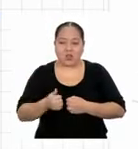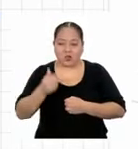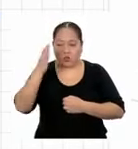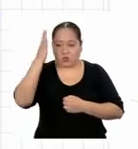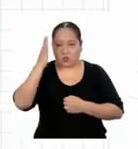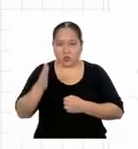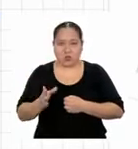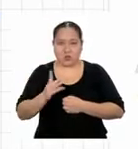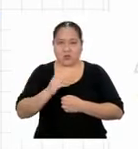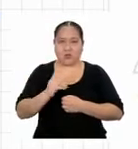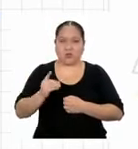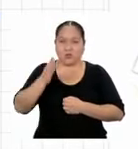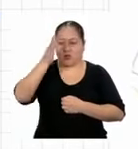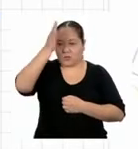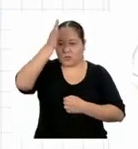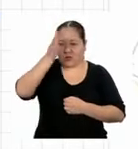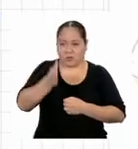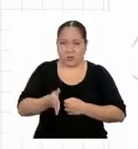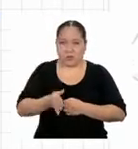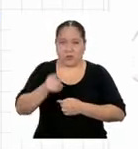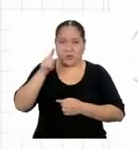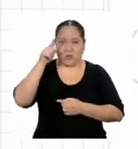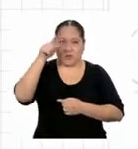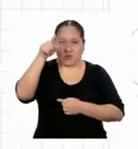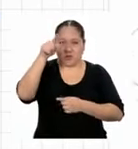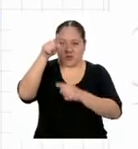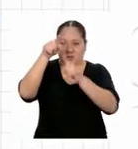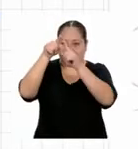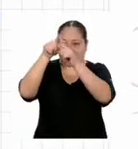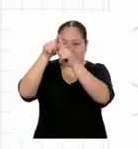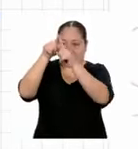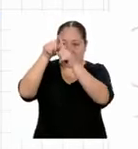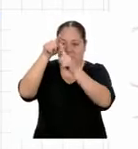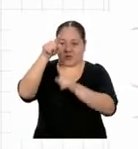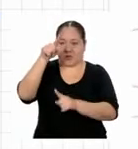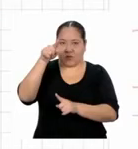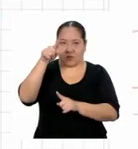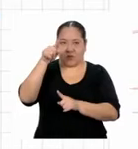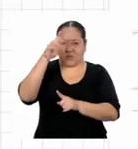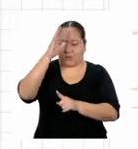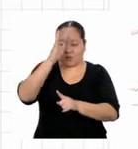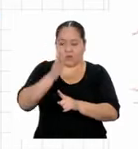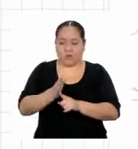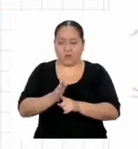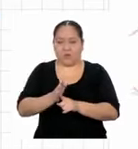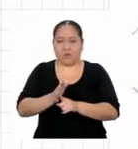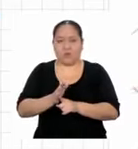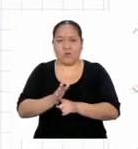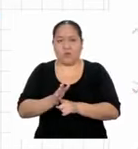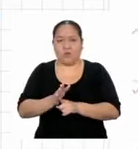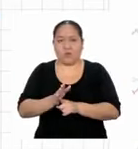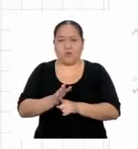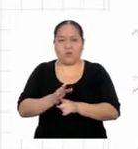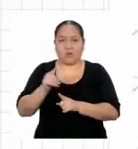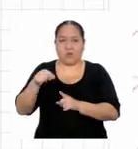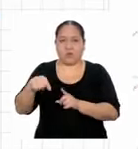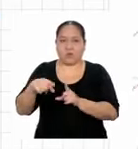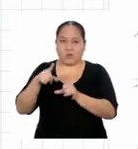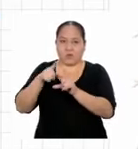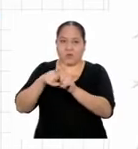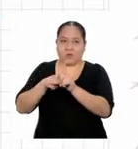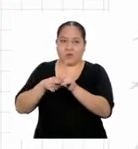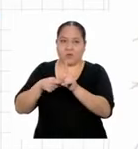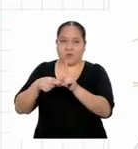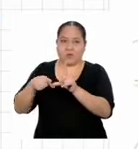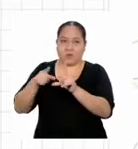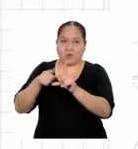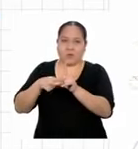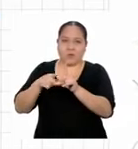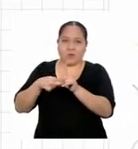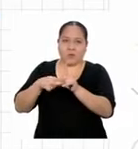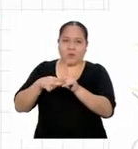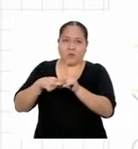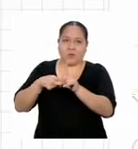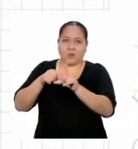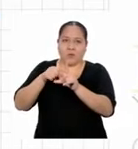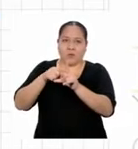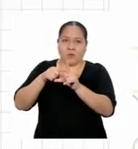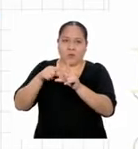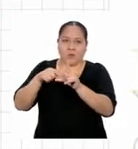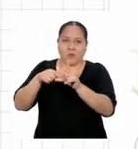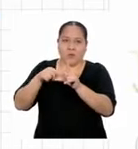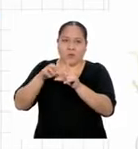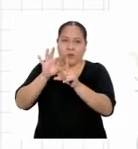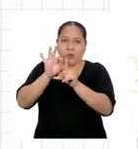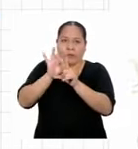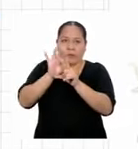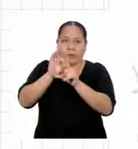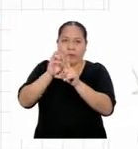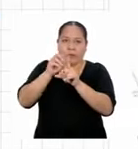Es una recta que une el punto medio de un lado con el vértice opuesto. Y, además, vemos que ese punto